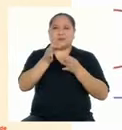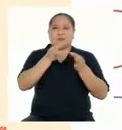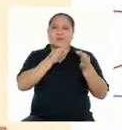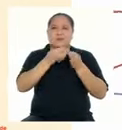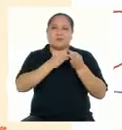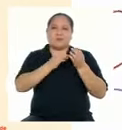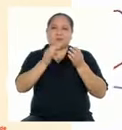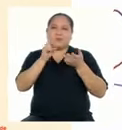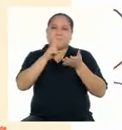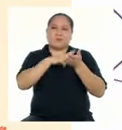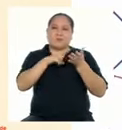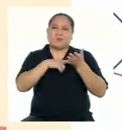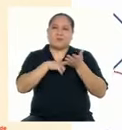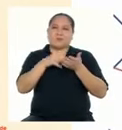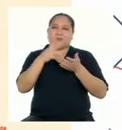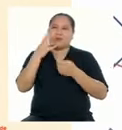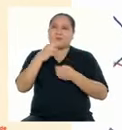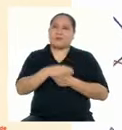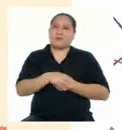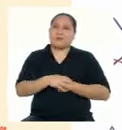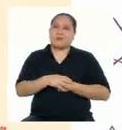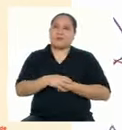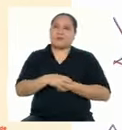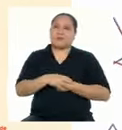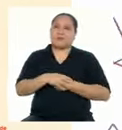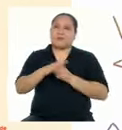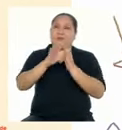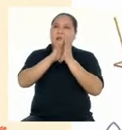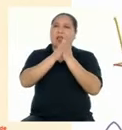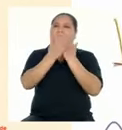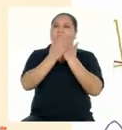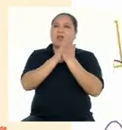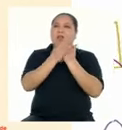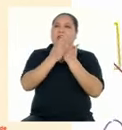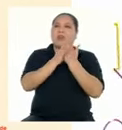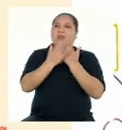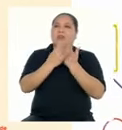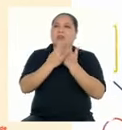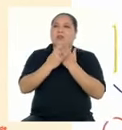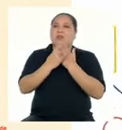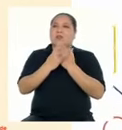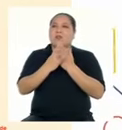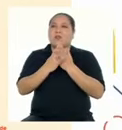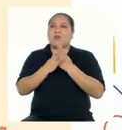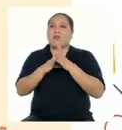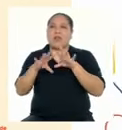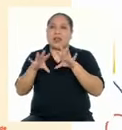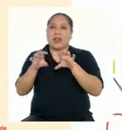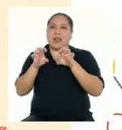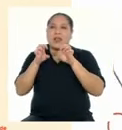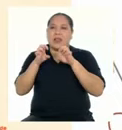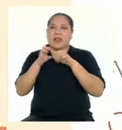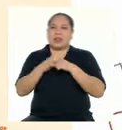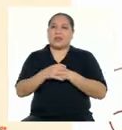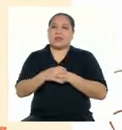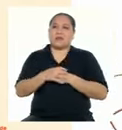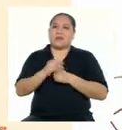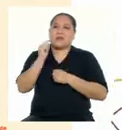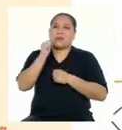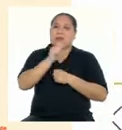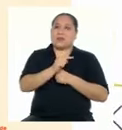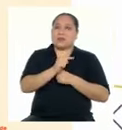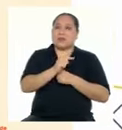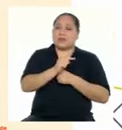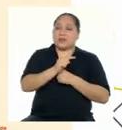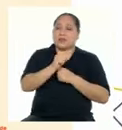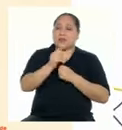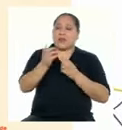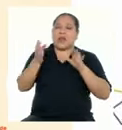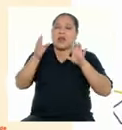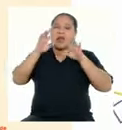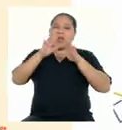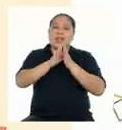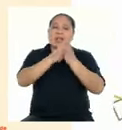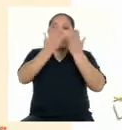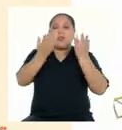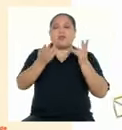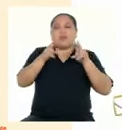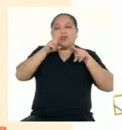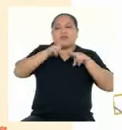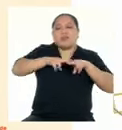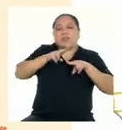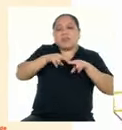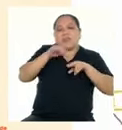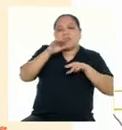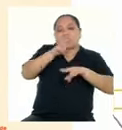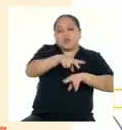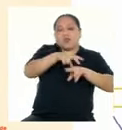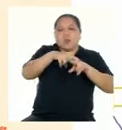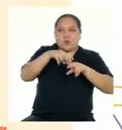¡Leamos! El libro helado De Gloria Fuerte Estaba el señor Don Libro Sentadito en